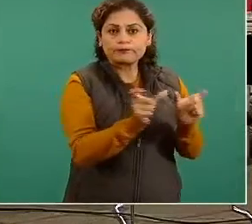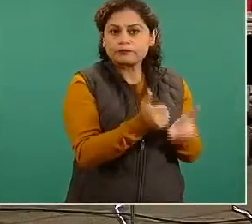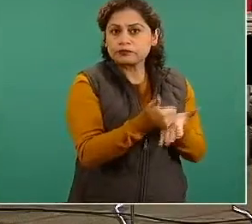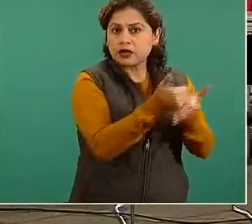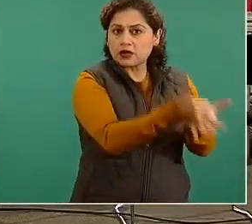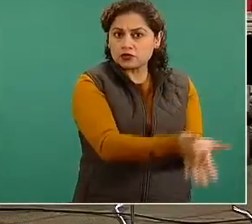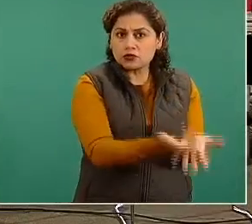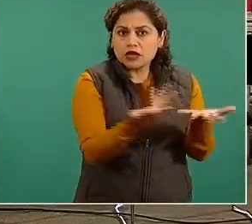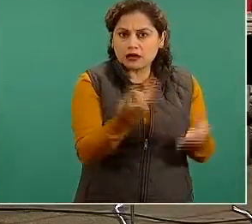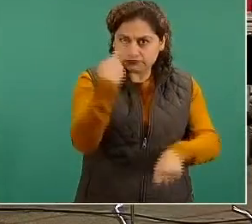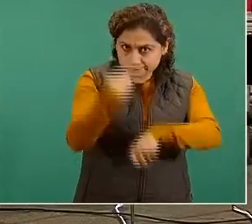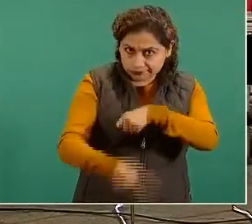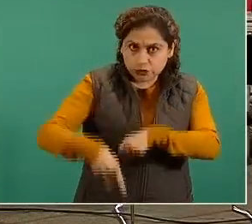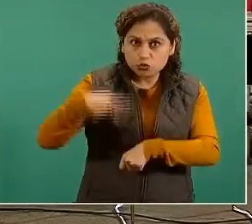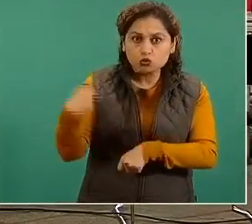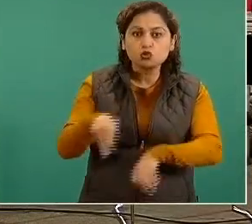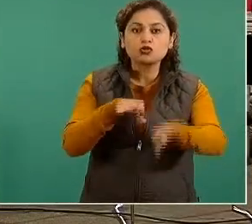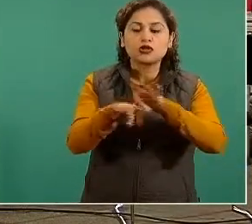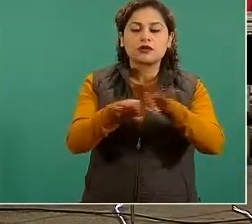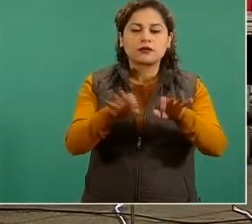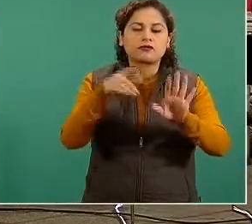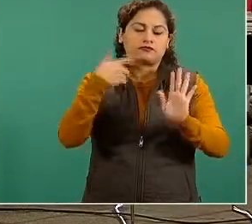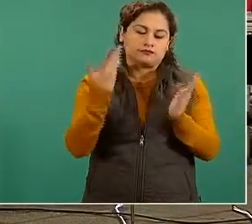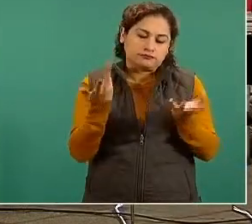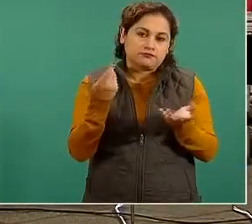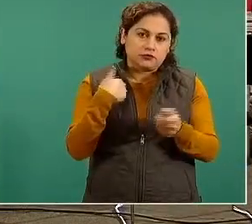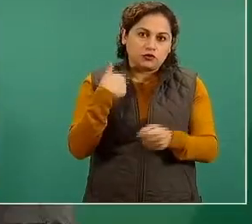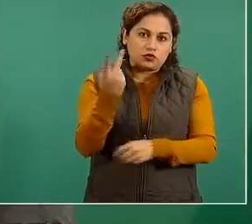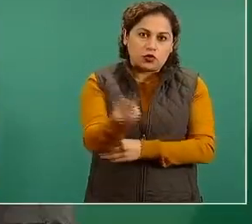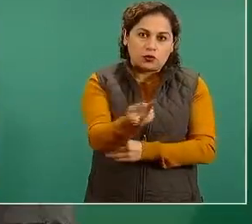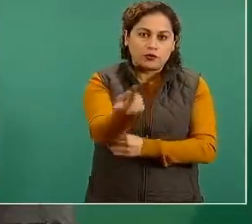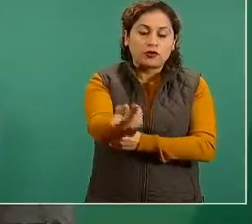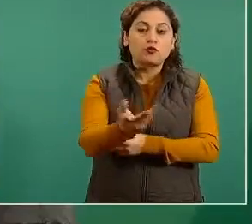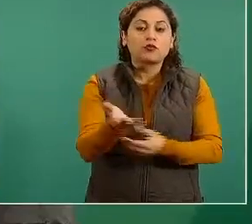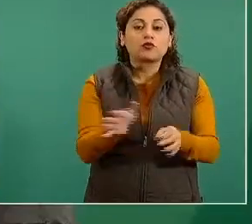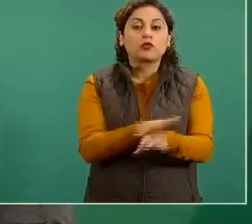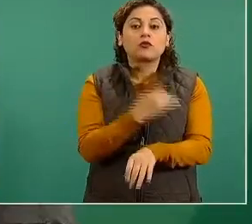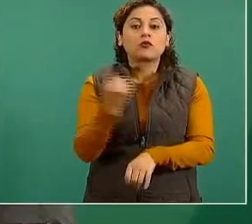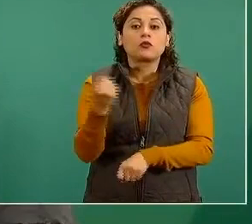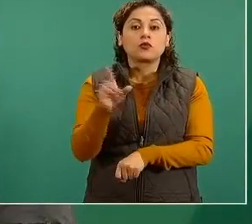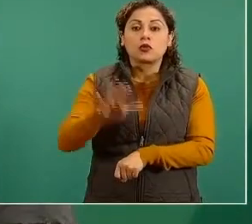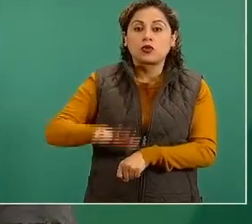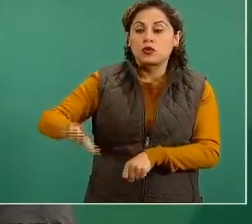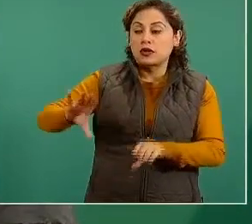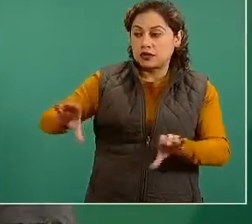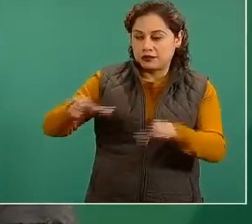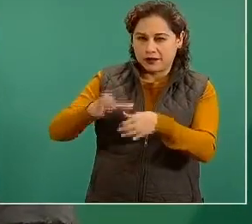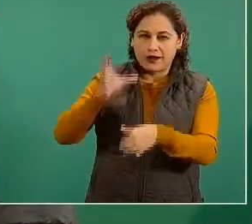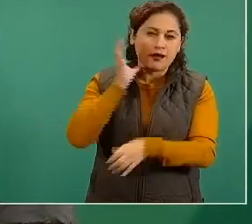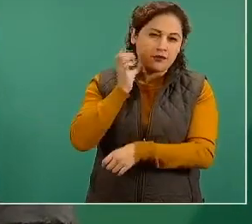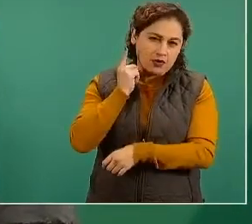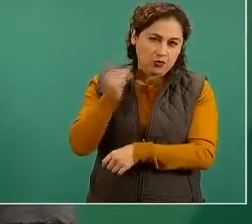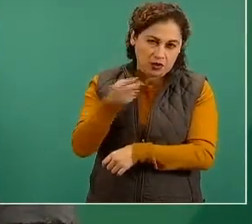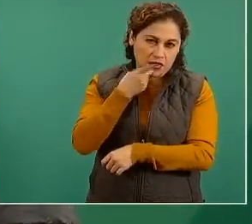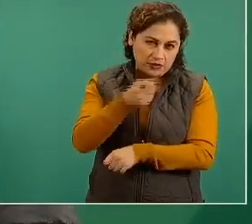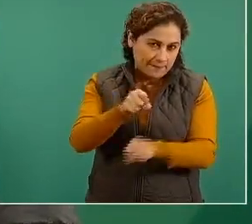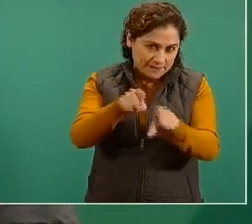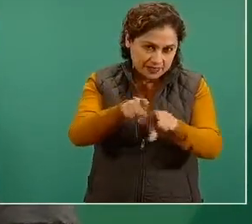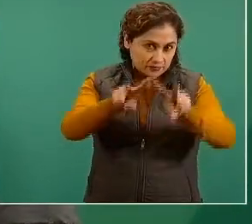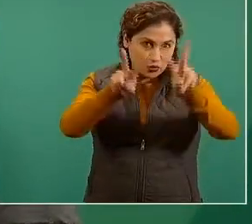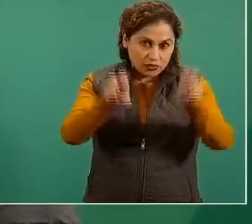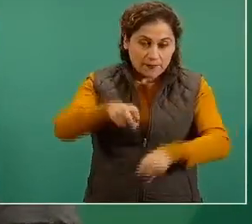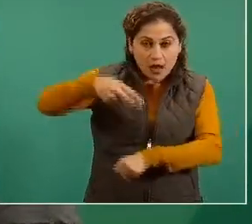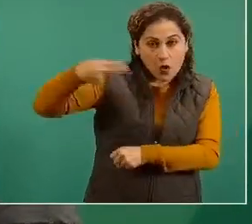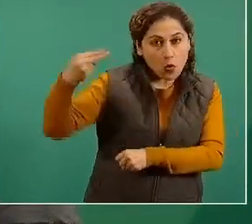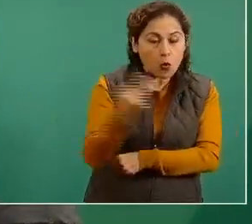¿Cuándo podrían contemplar ustedes que se podría tocar este punto? Porque, como dirían en la Cámara de Diputados, de obvia y urgente resolución. ¿Cuándo podríamos tocar